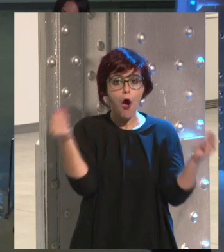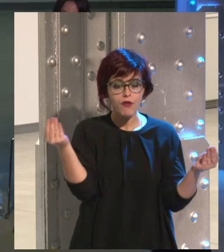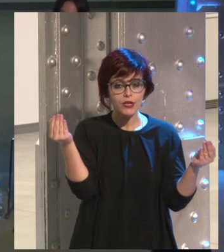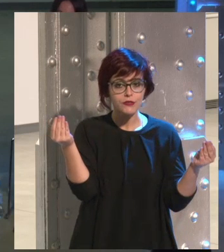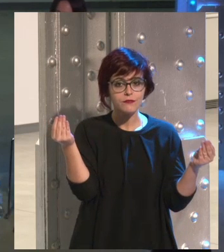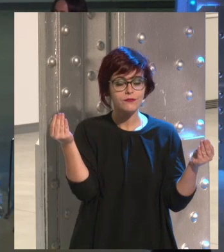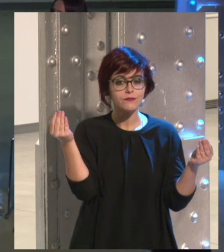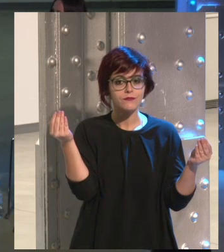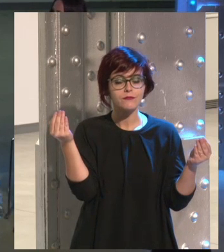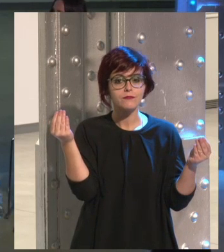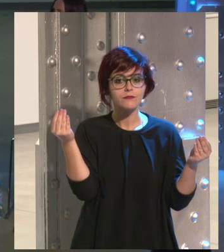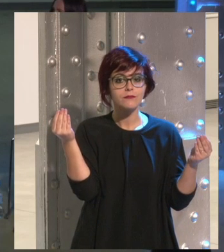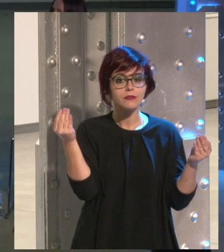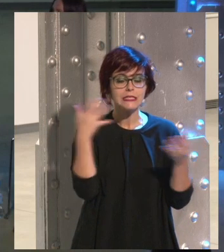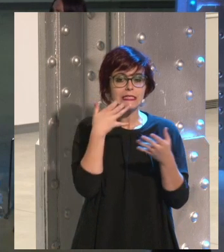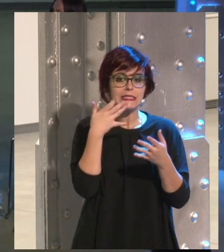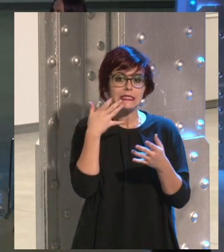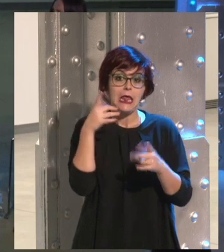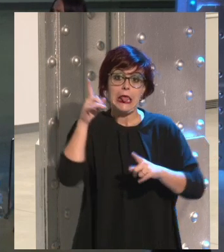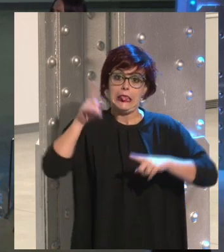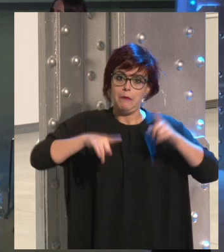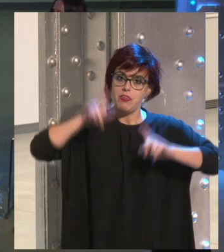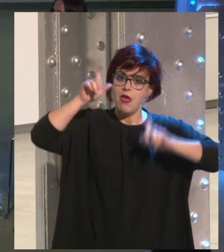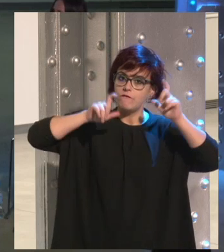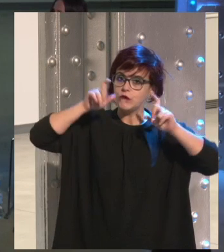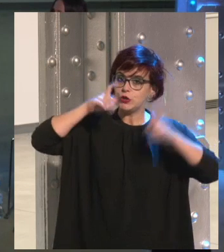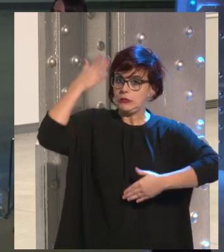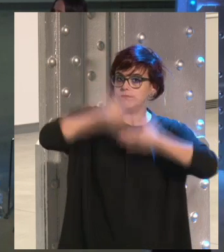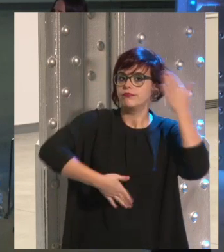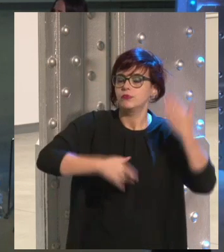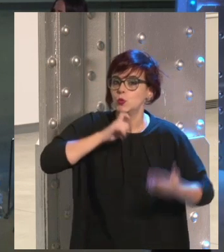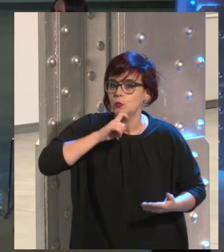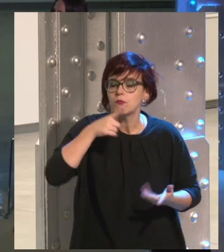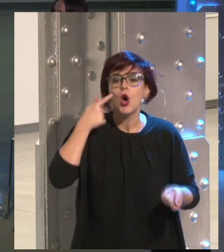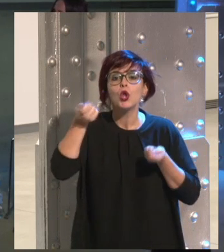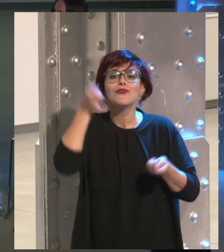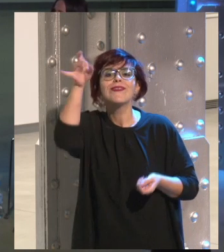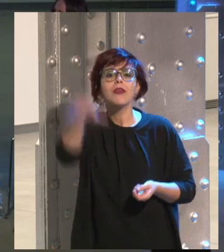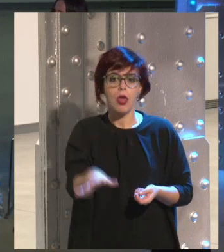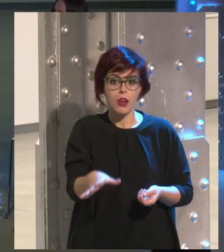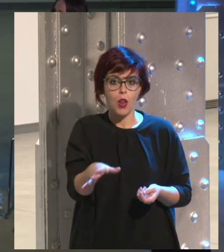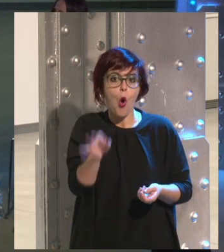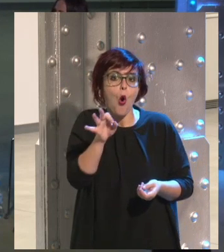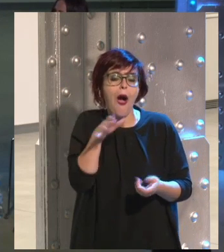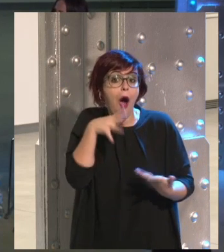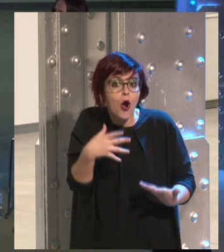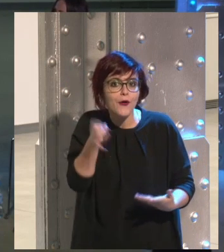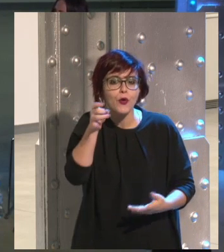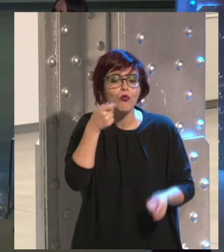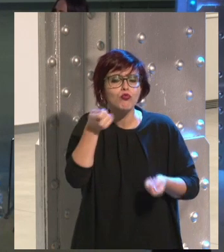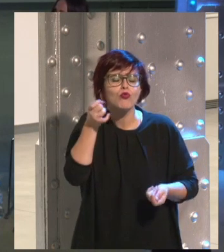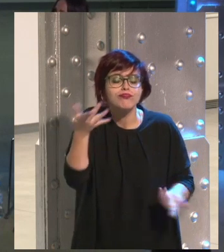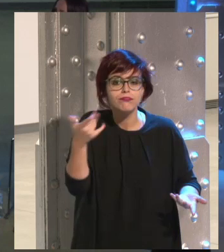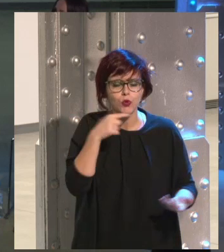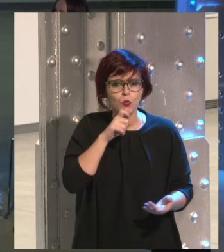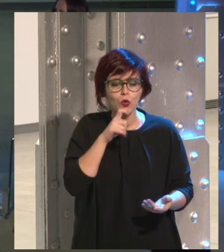no suban según qué fotos? ¿Quién puede controlar eso? ¿O quién lo controla? puedes controlar?